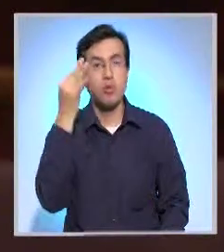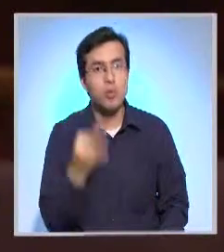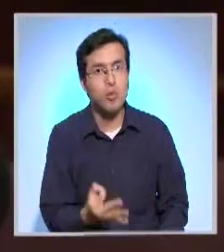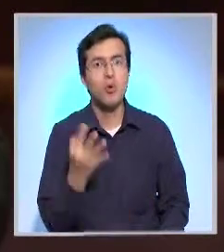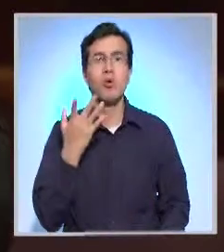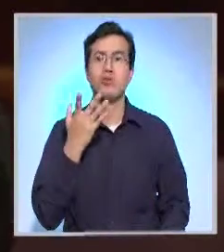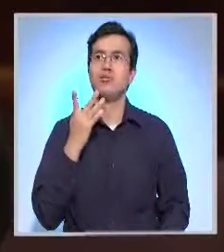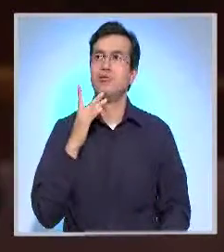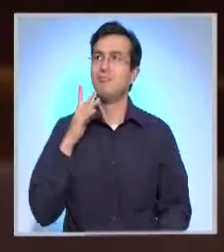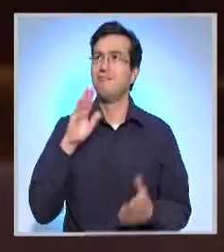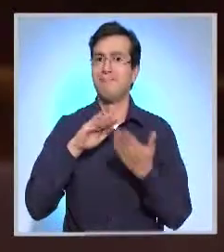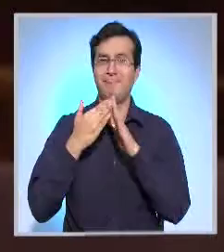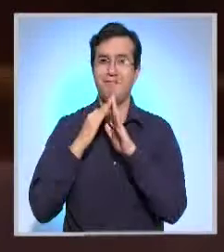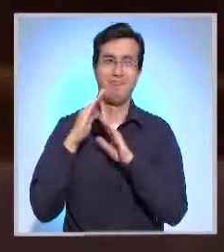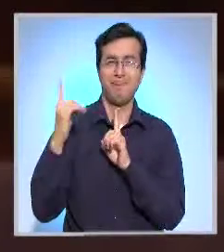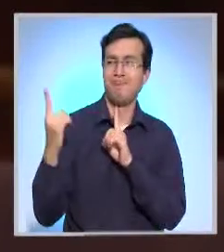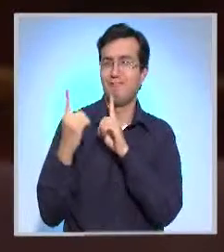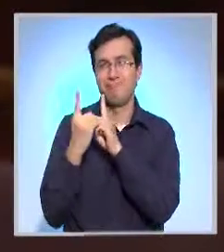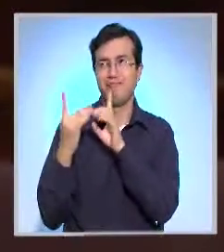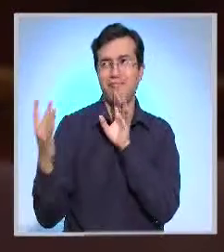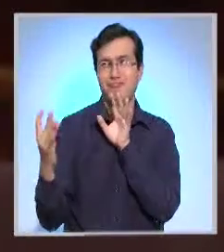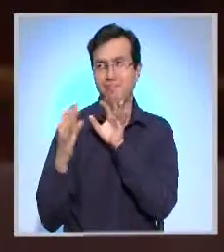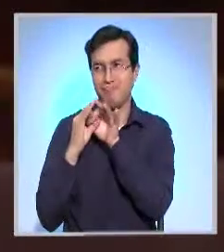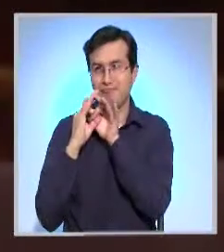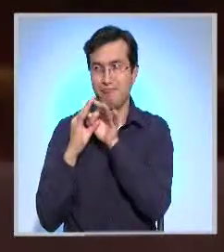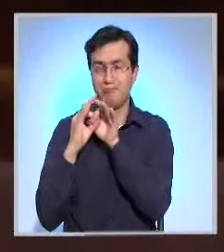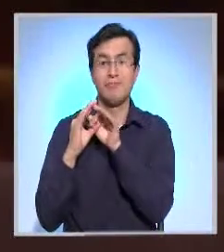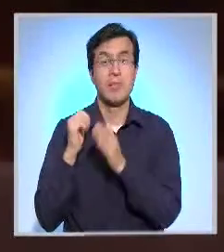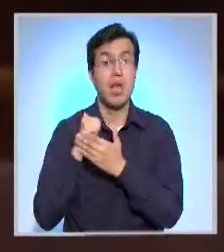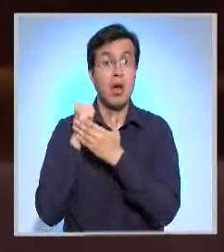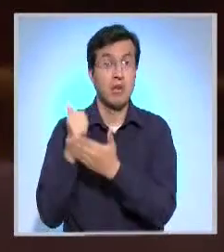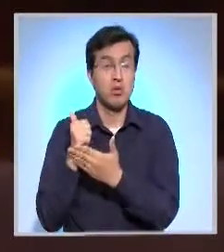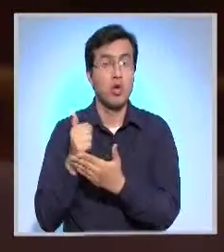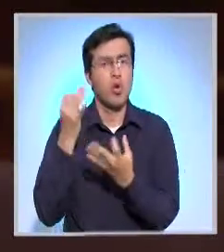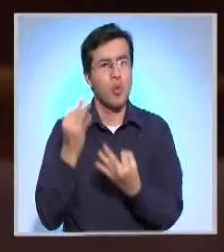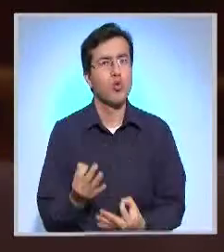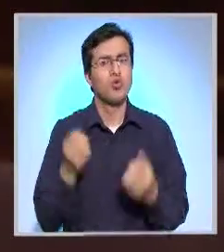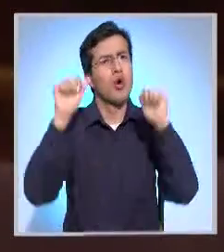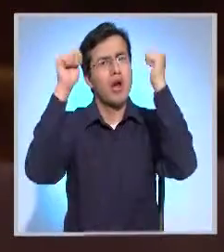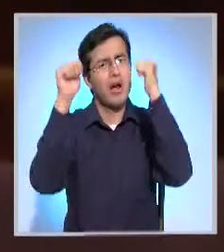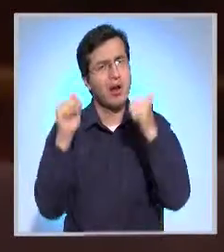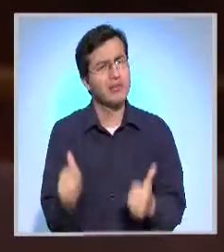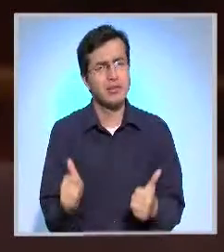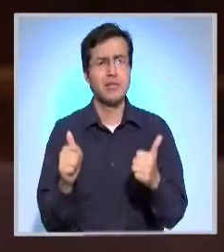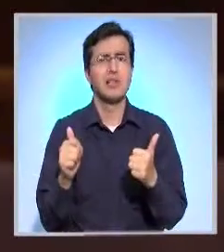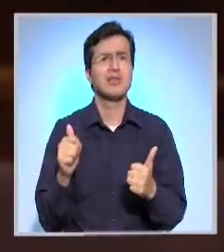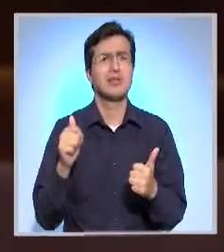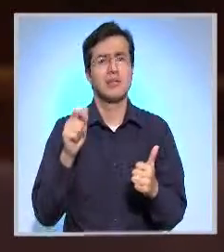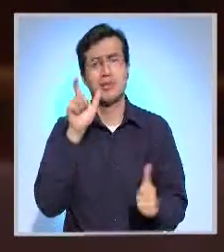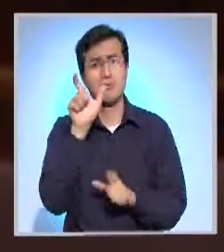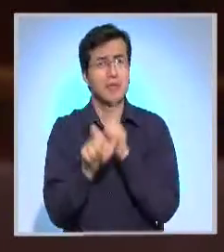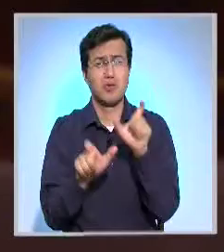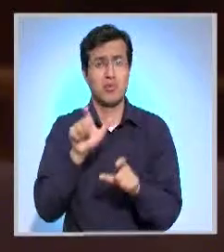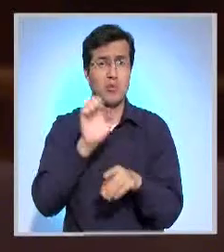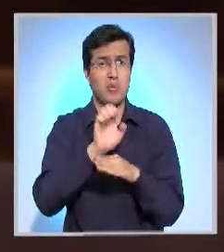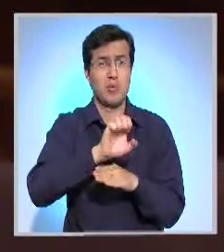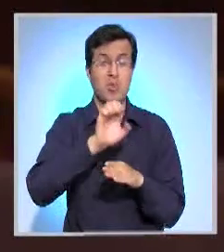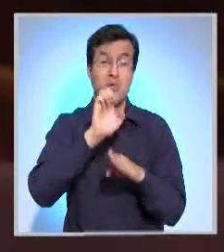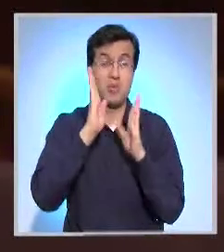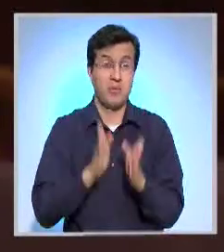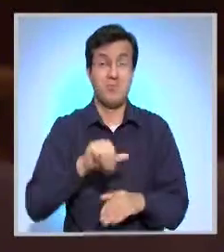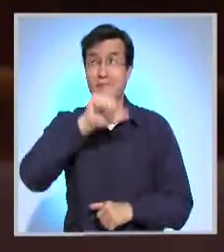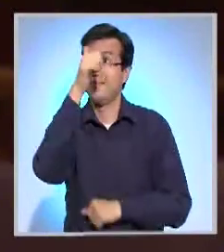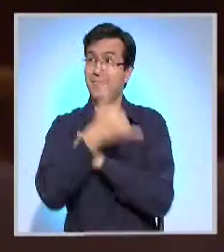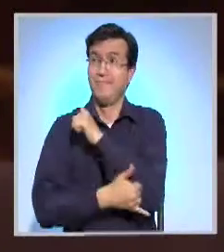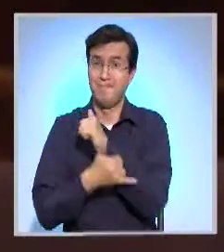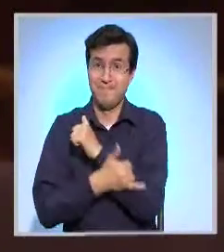comunidad y de este primer paso de apertura para que también nuestros artistas y gestores culturales migrantes puedan sentir el